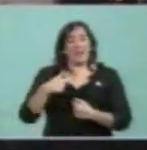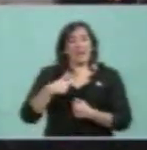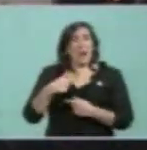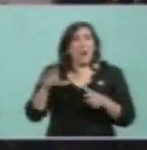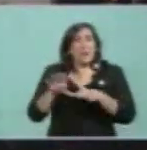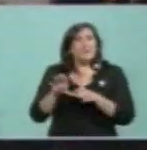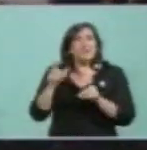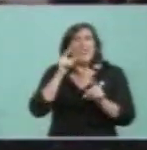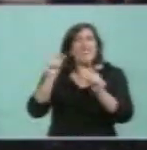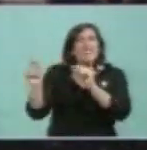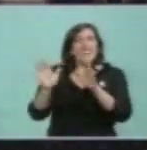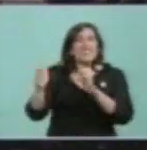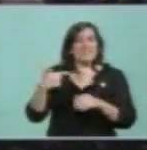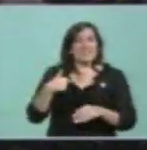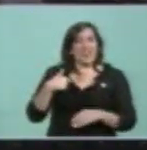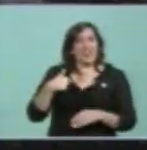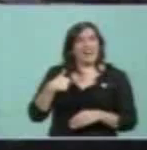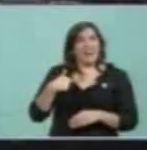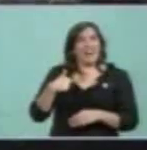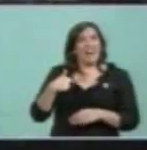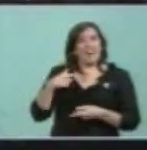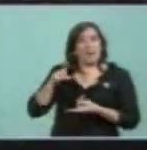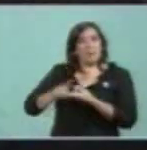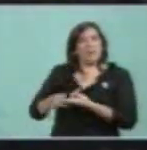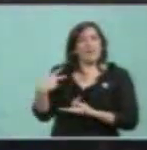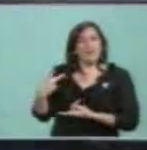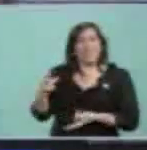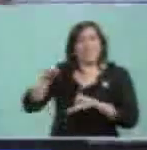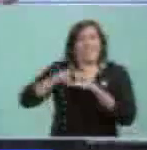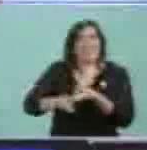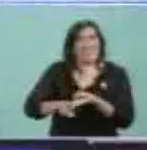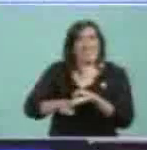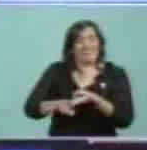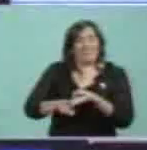nos habíamos casado y todavía Angola no era independiente.